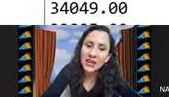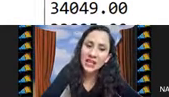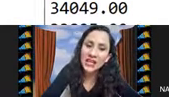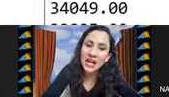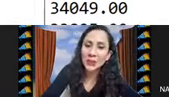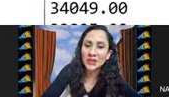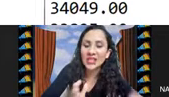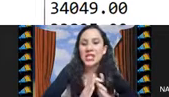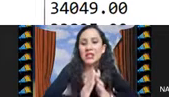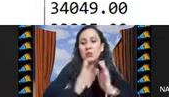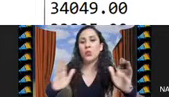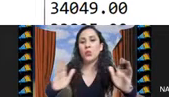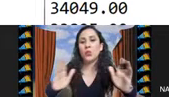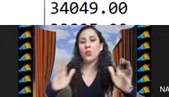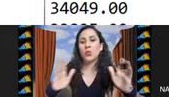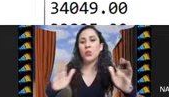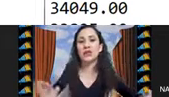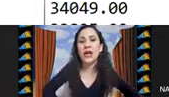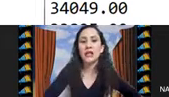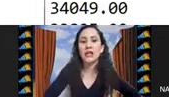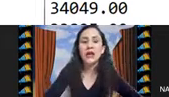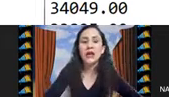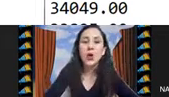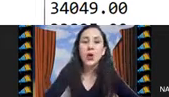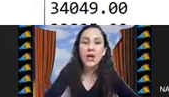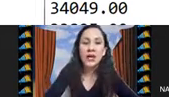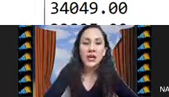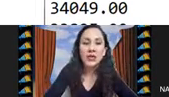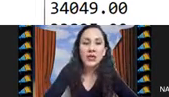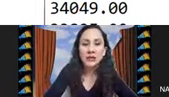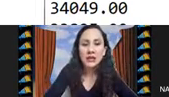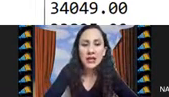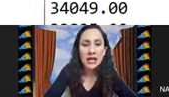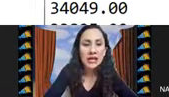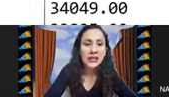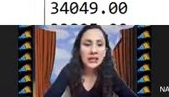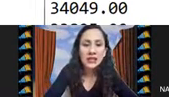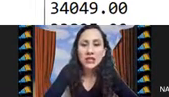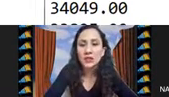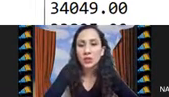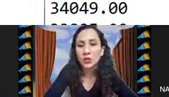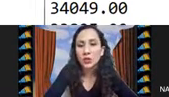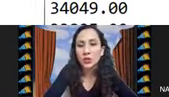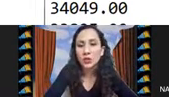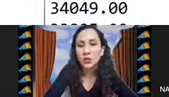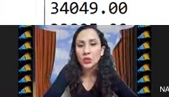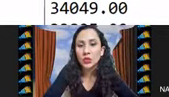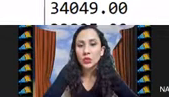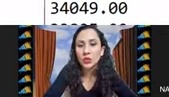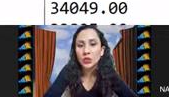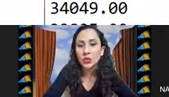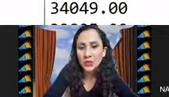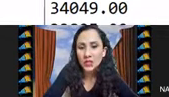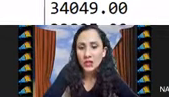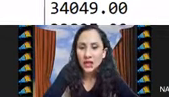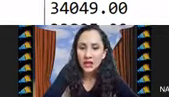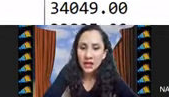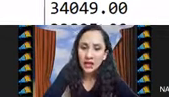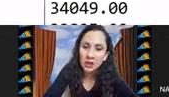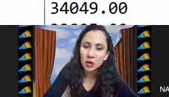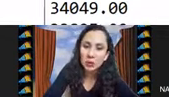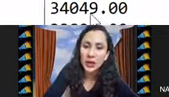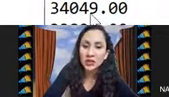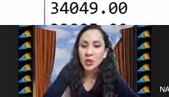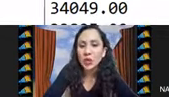si se fijan aquí la capacidad ya es mucho más grande comparada con las de acá que eran 100 150 acá ya es 10.000